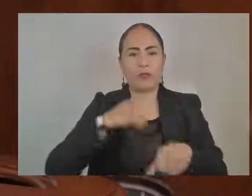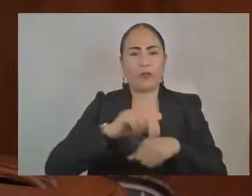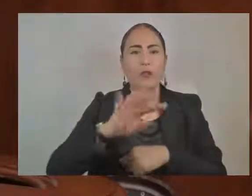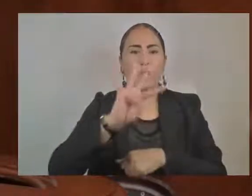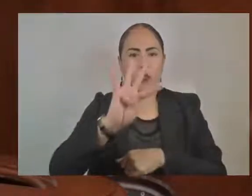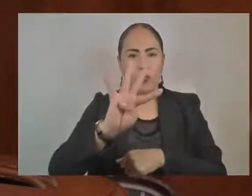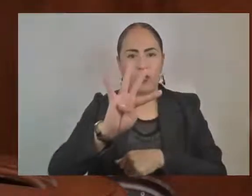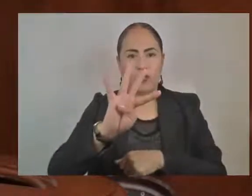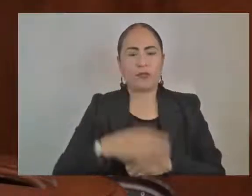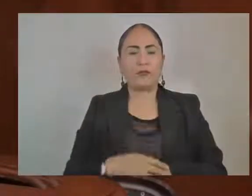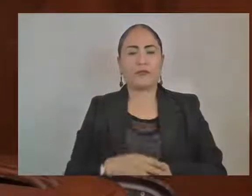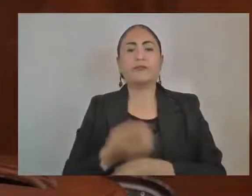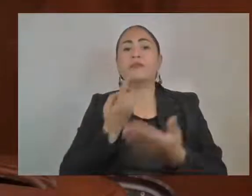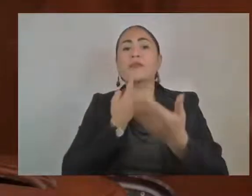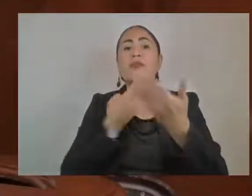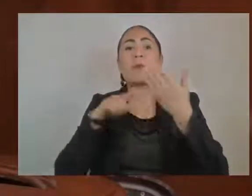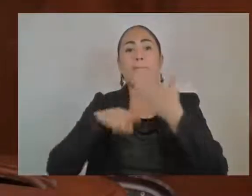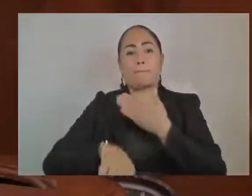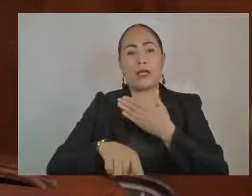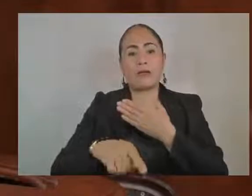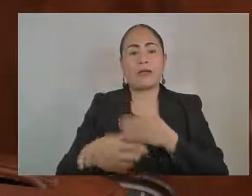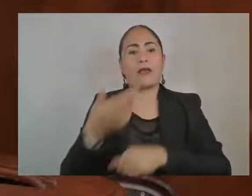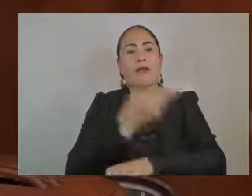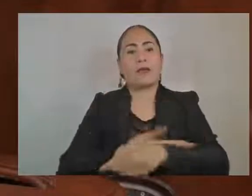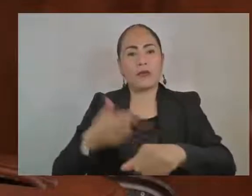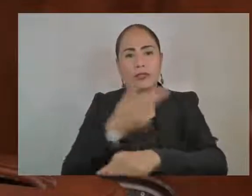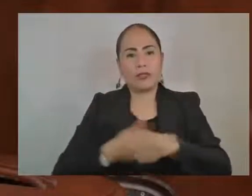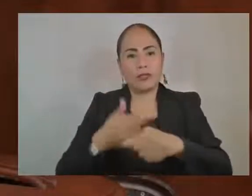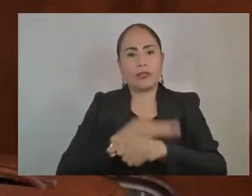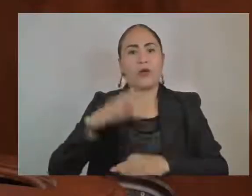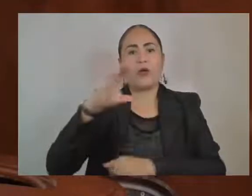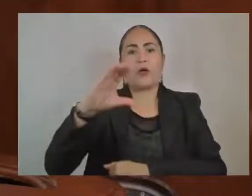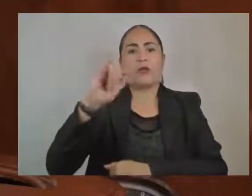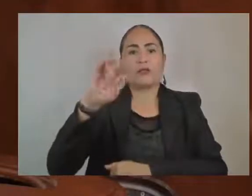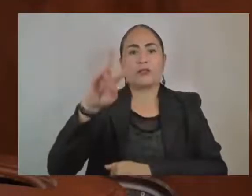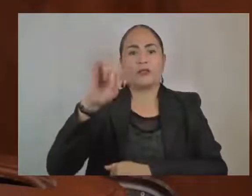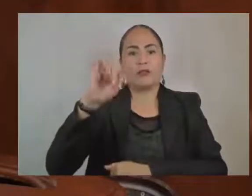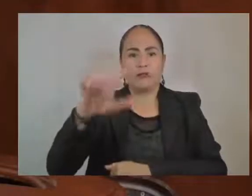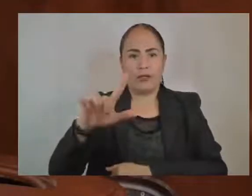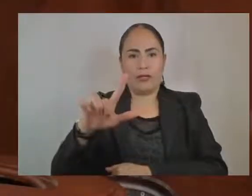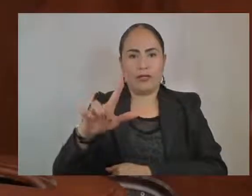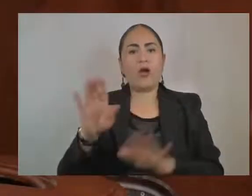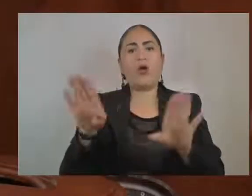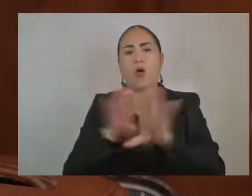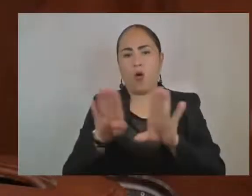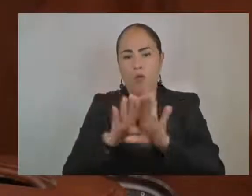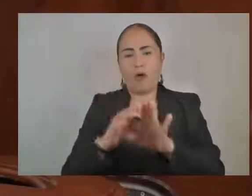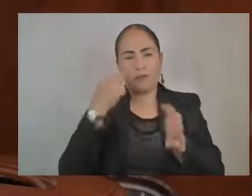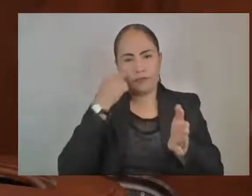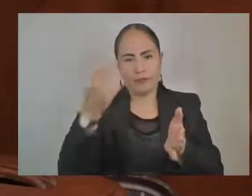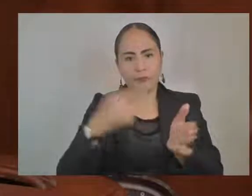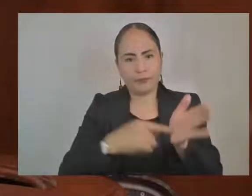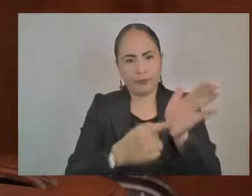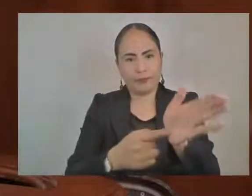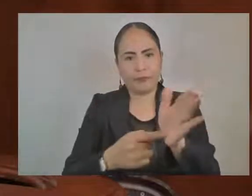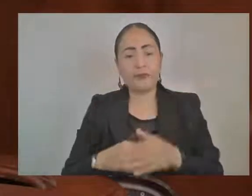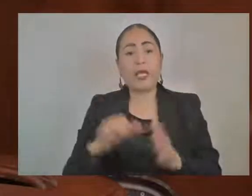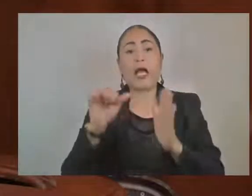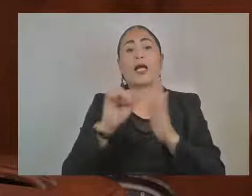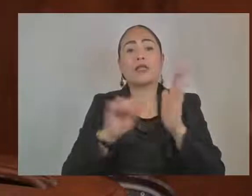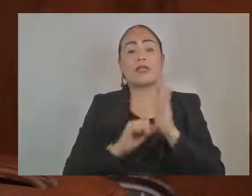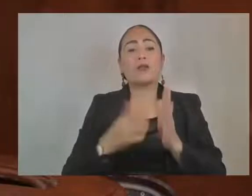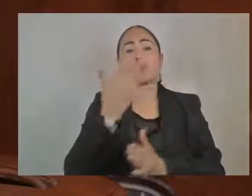del Código de Procedimientos Civiles del Estado de México para quedar como sigue. Artículo 5.45.